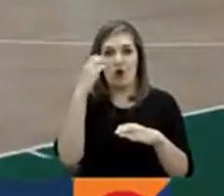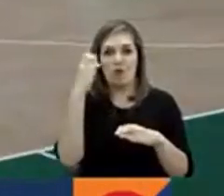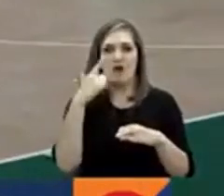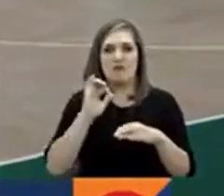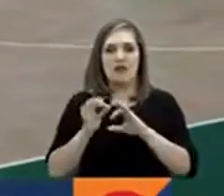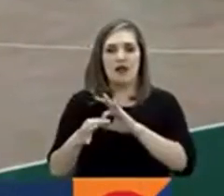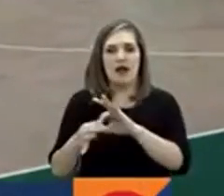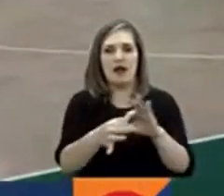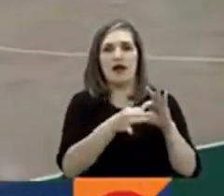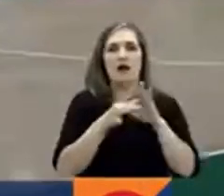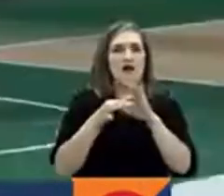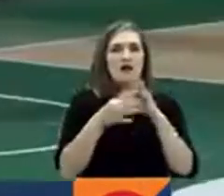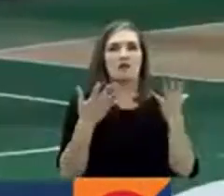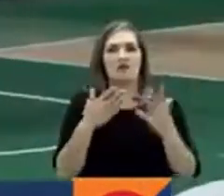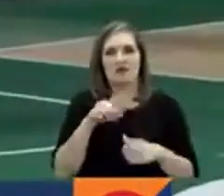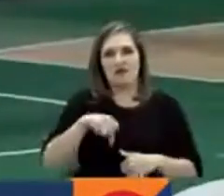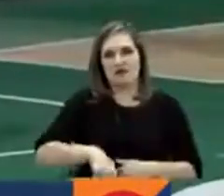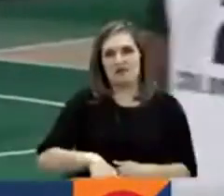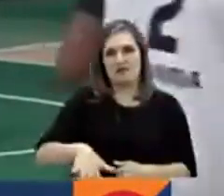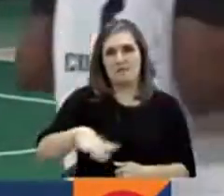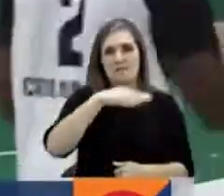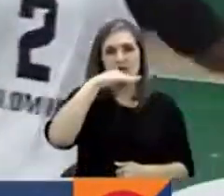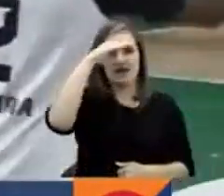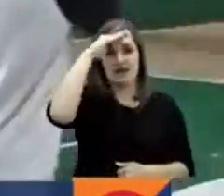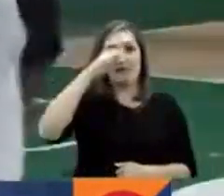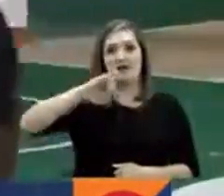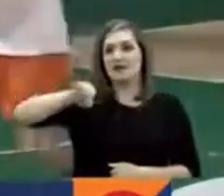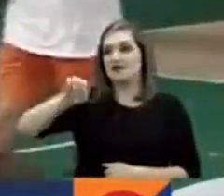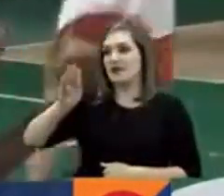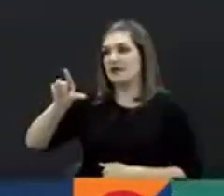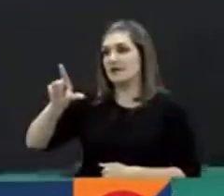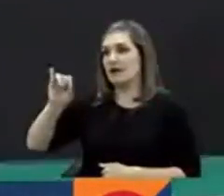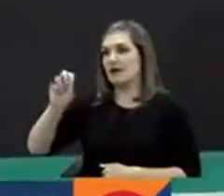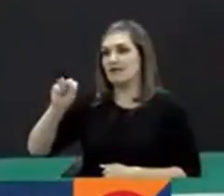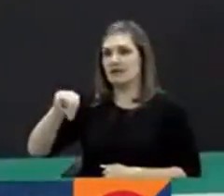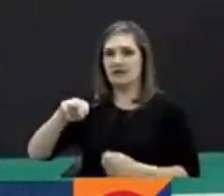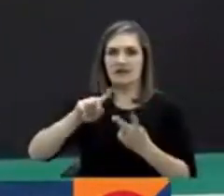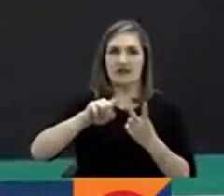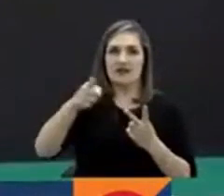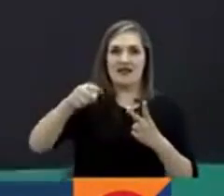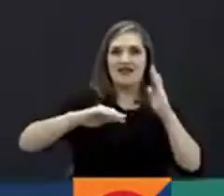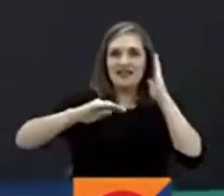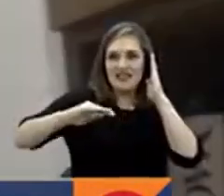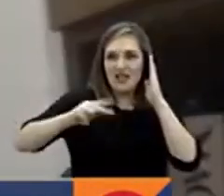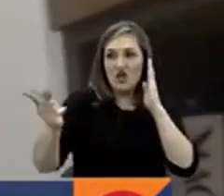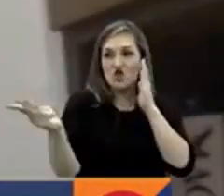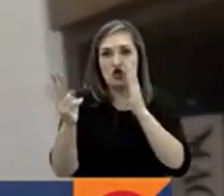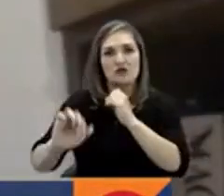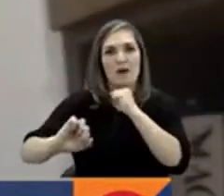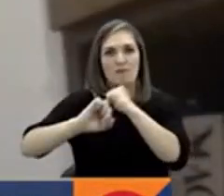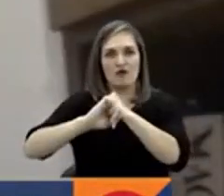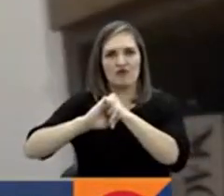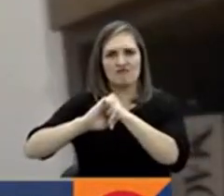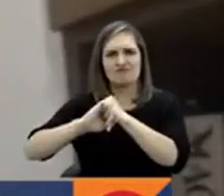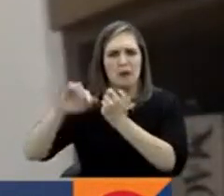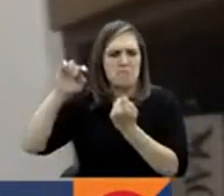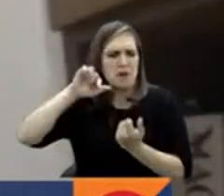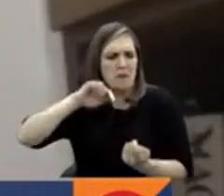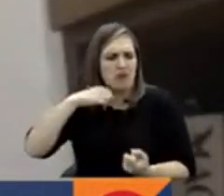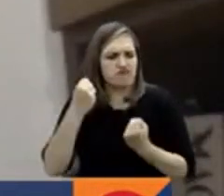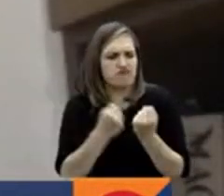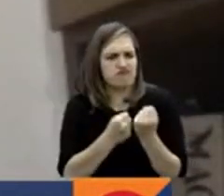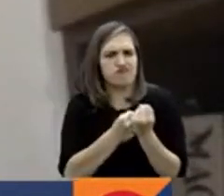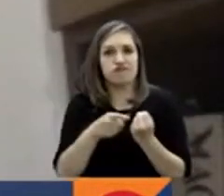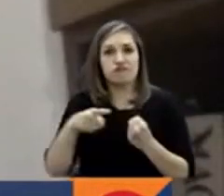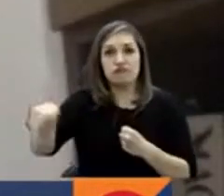en la ciudad de la eterna primavera. J Balvin y DJ Poppe han liderado este esfuerzo y se han